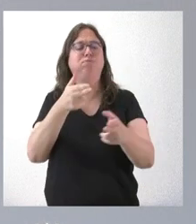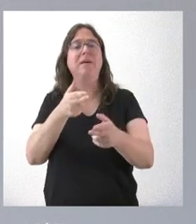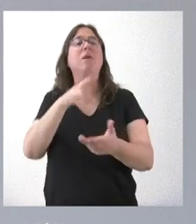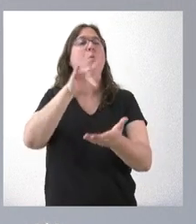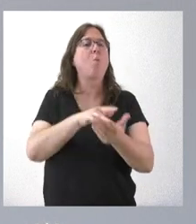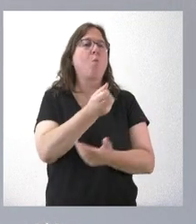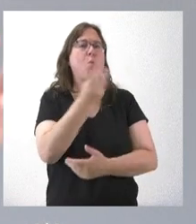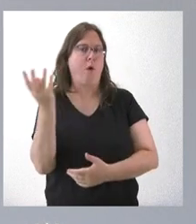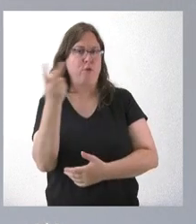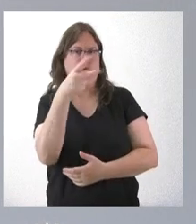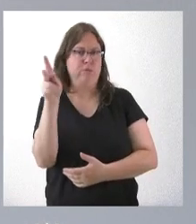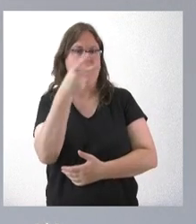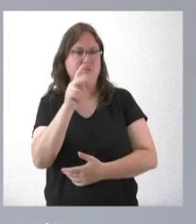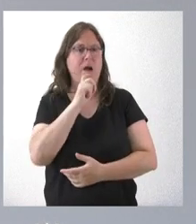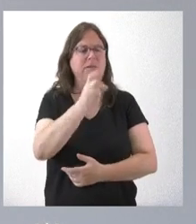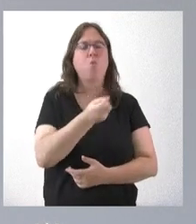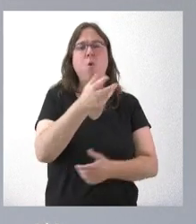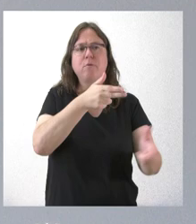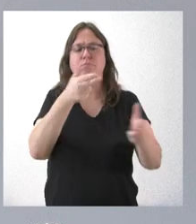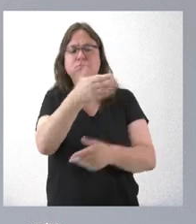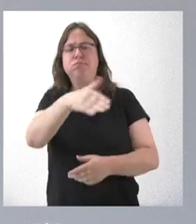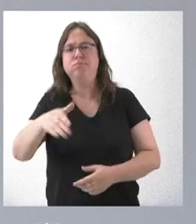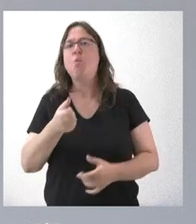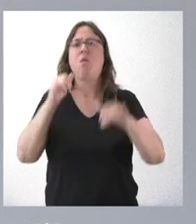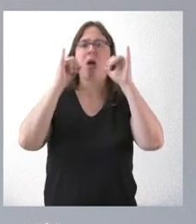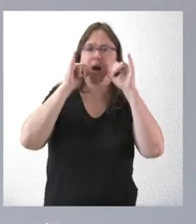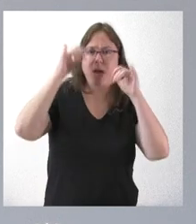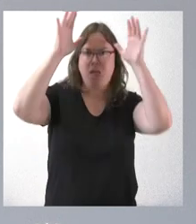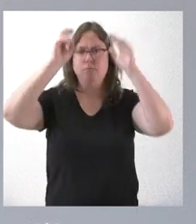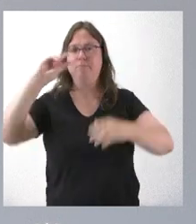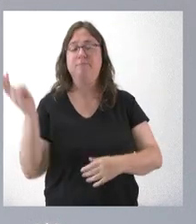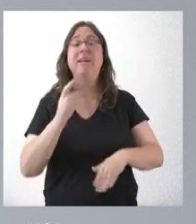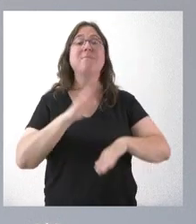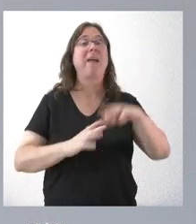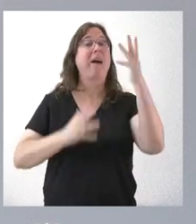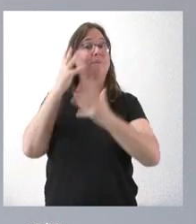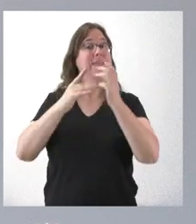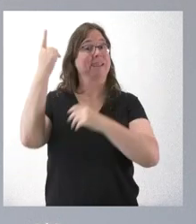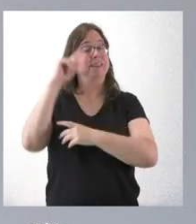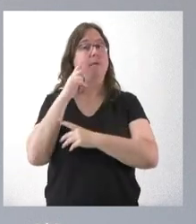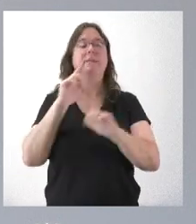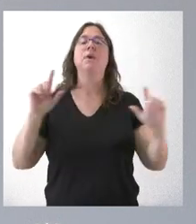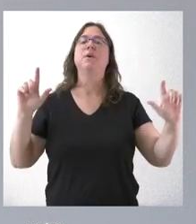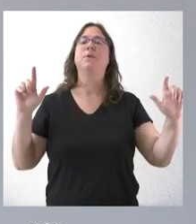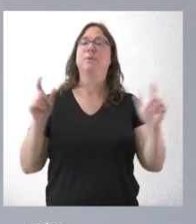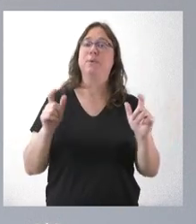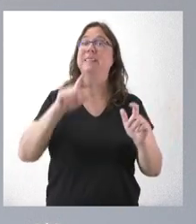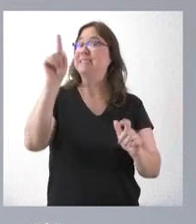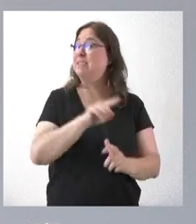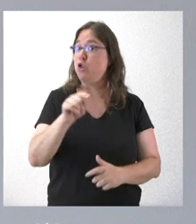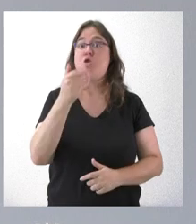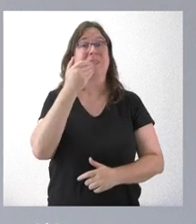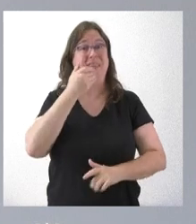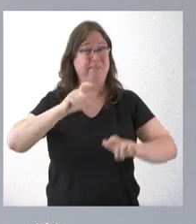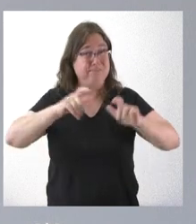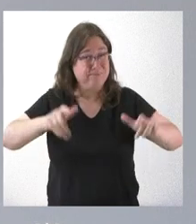de, y los otros tipos de animales a los que afecta, para que la Administración valore, si efectivamente se baja la densidad, y si no, poder adoptar